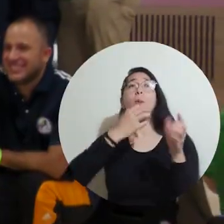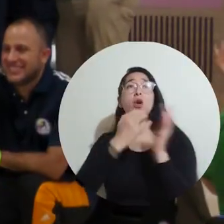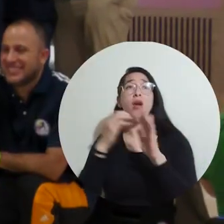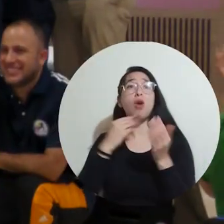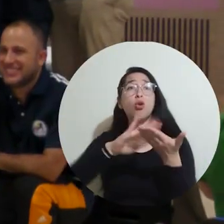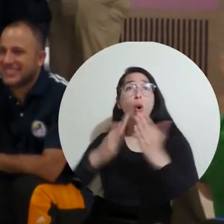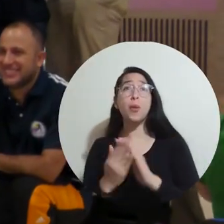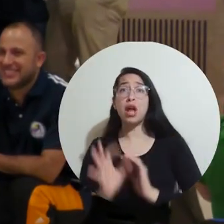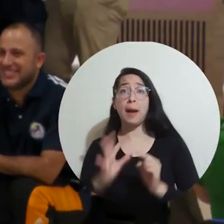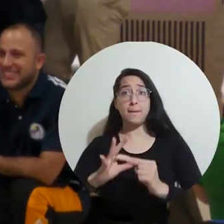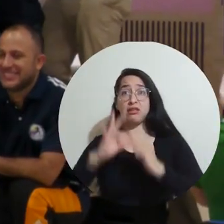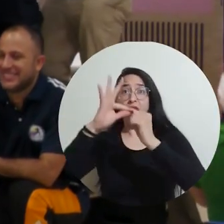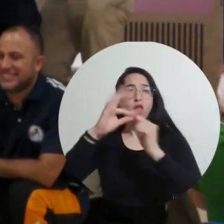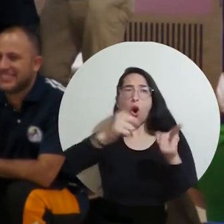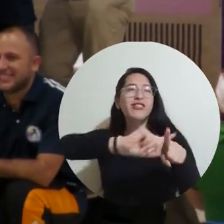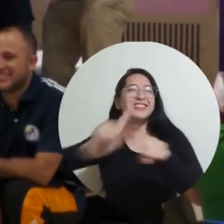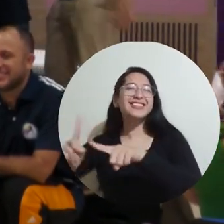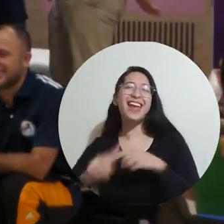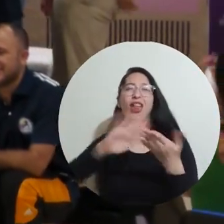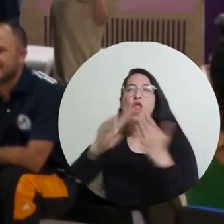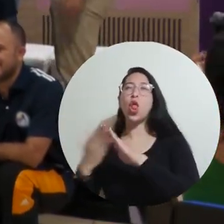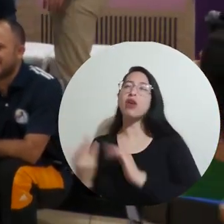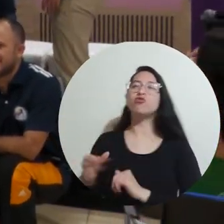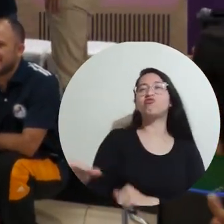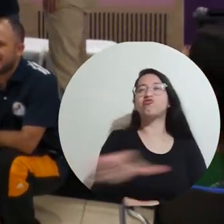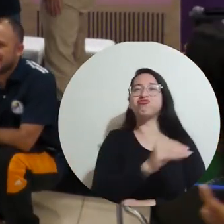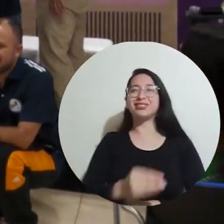abierto a distintas comunidades del territorio.